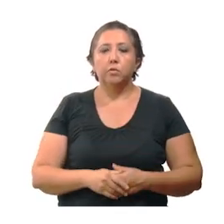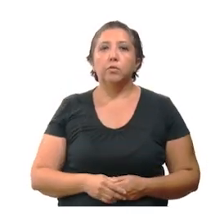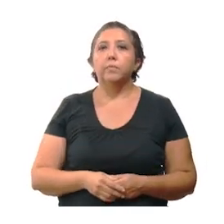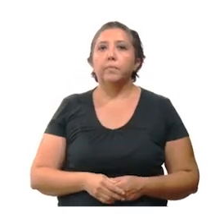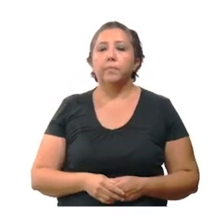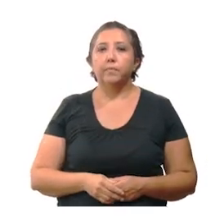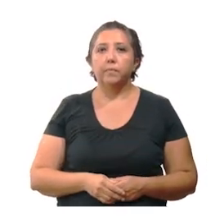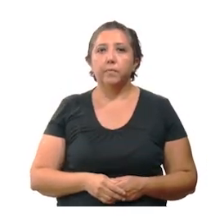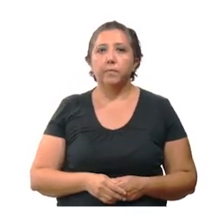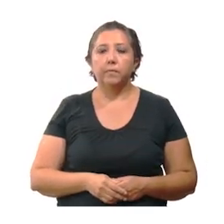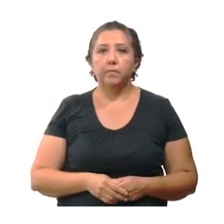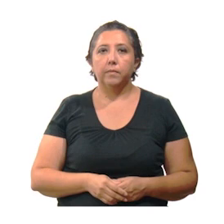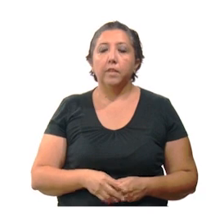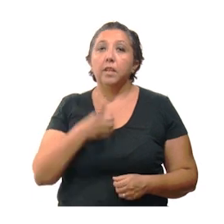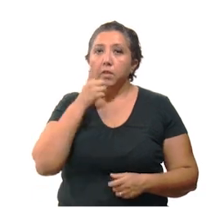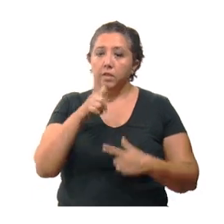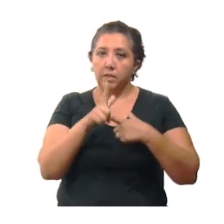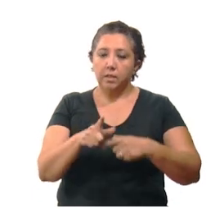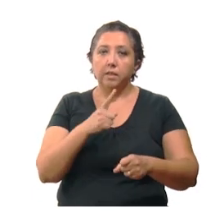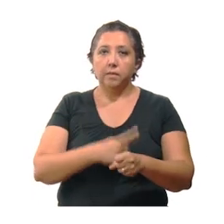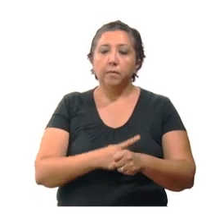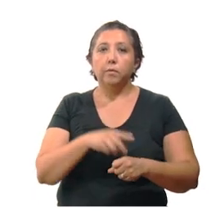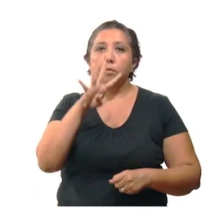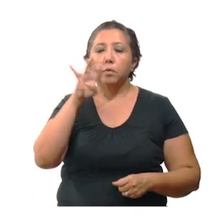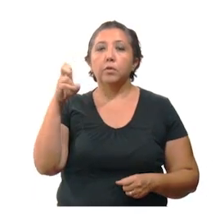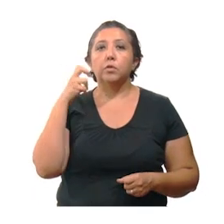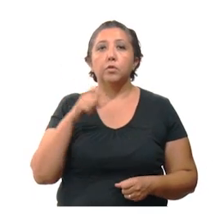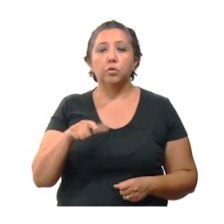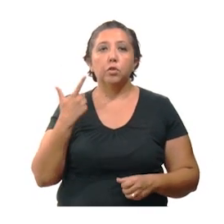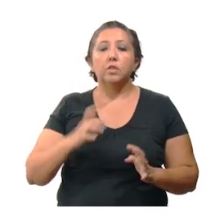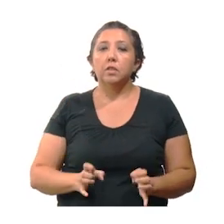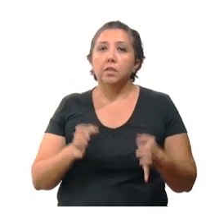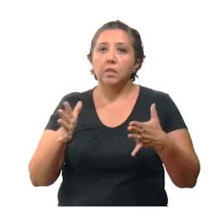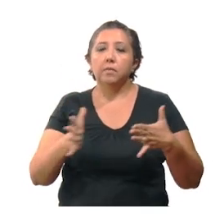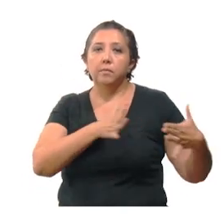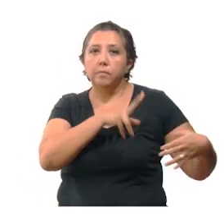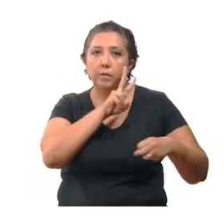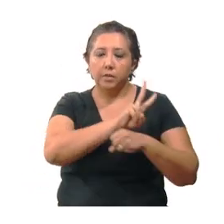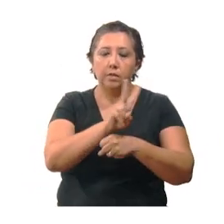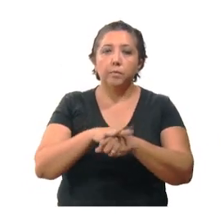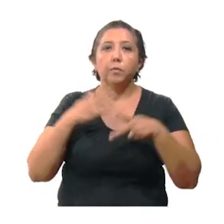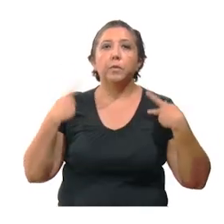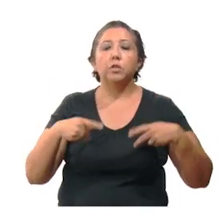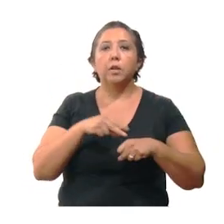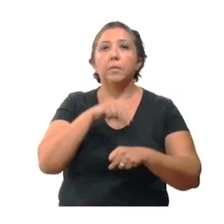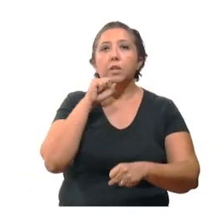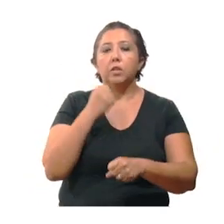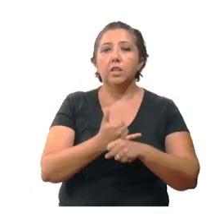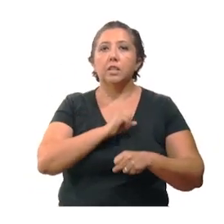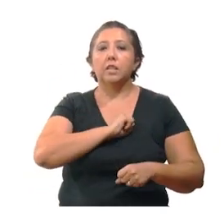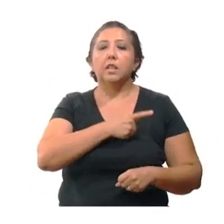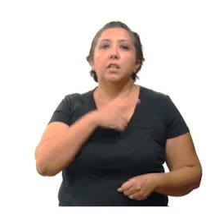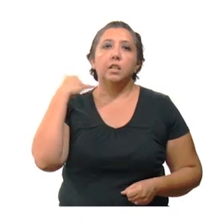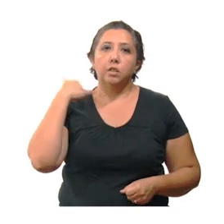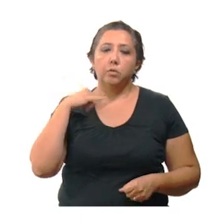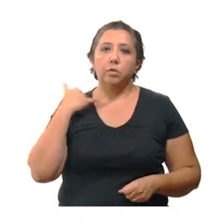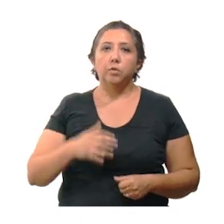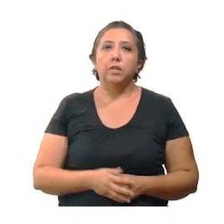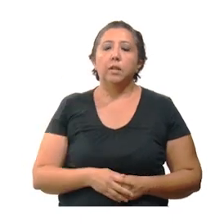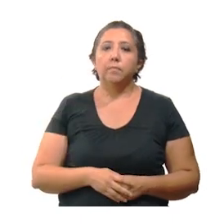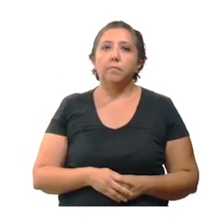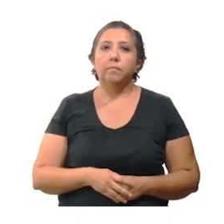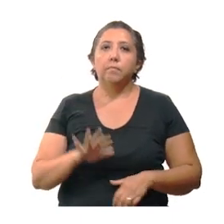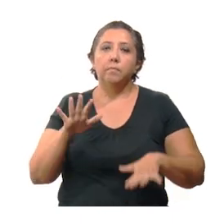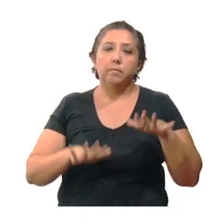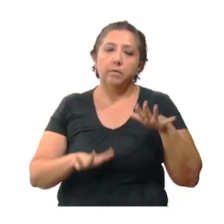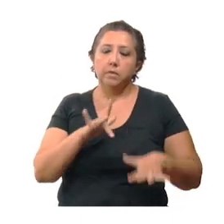coronavirus. De los casos activos, 412 están estables, aislados y monitoreados por personal médico de la Secretaría de Salud